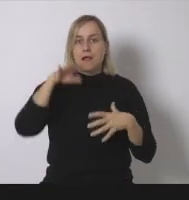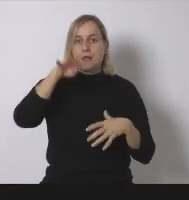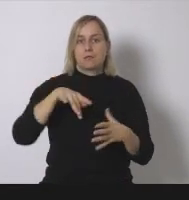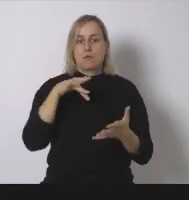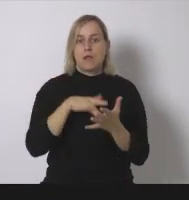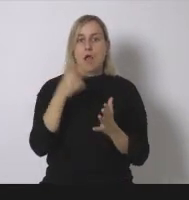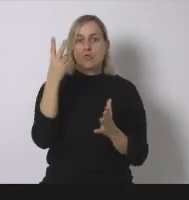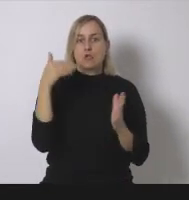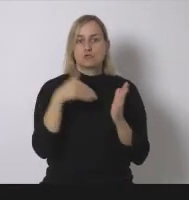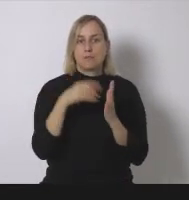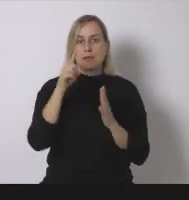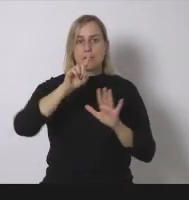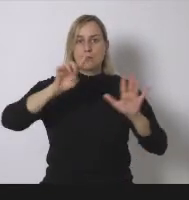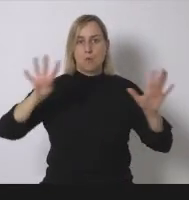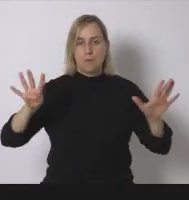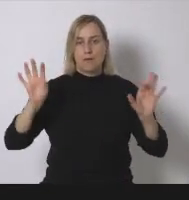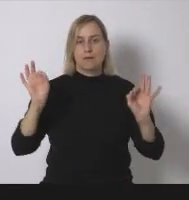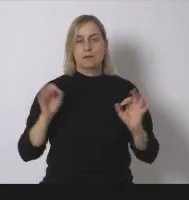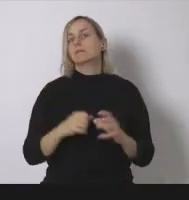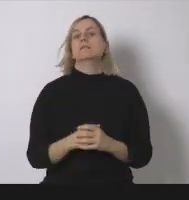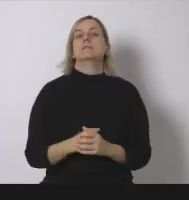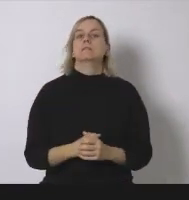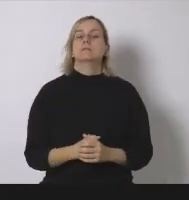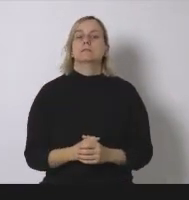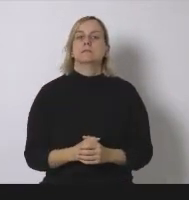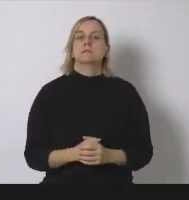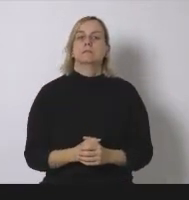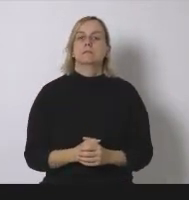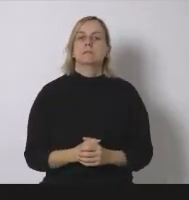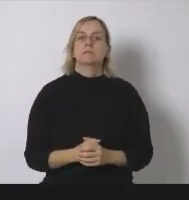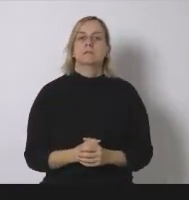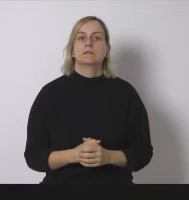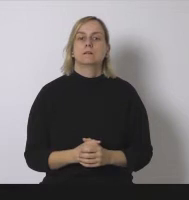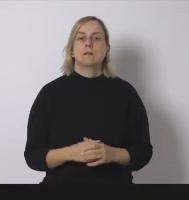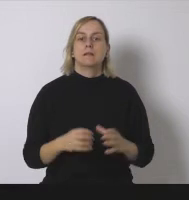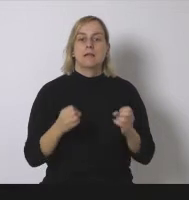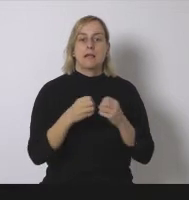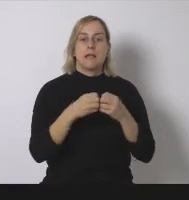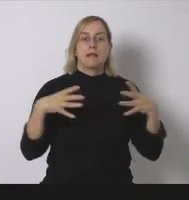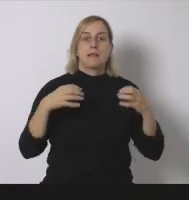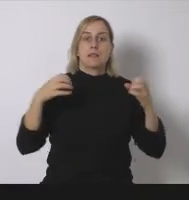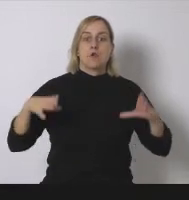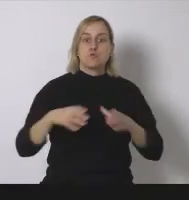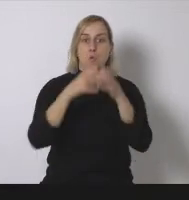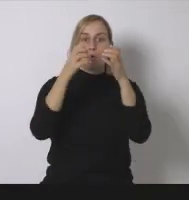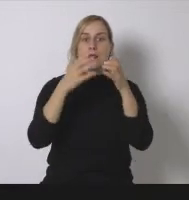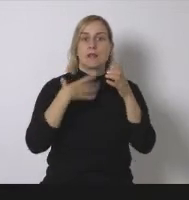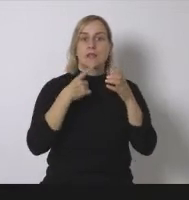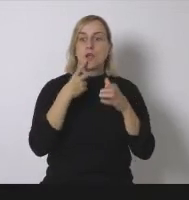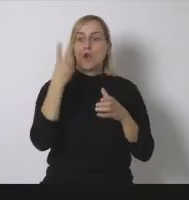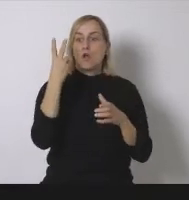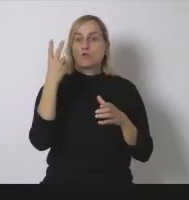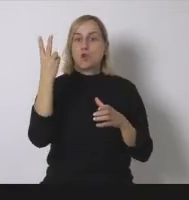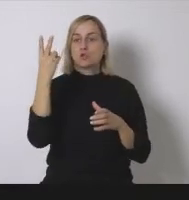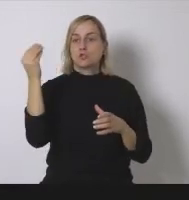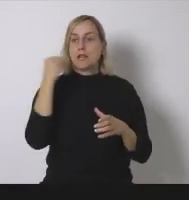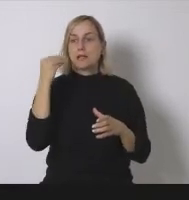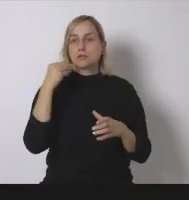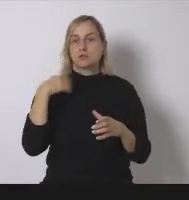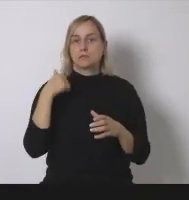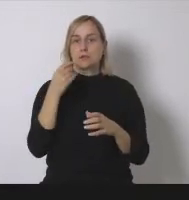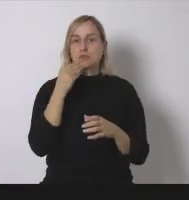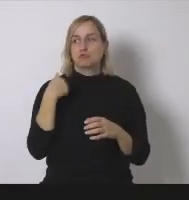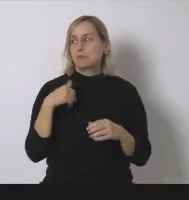la energía nuclear representa uno de cada dos electrones que se consume si queréis verlo así es decir uno de cada dos